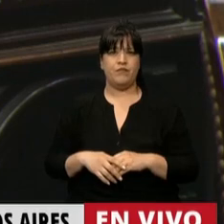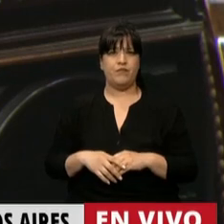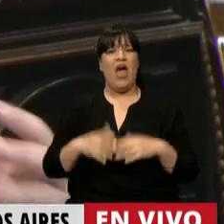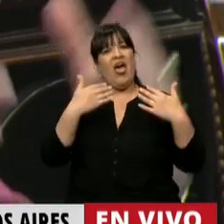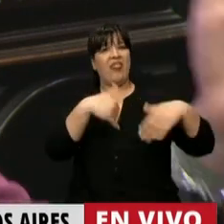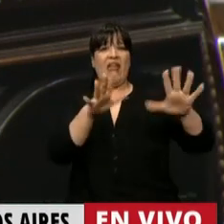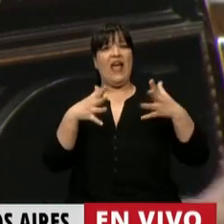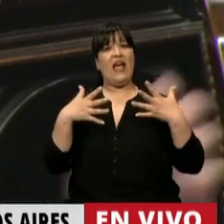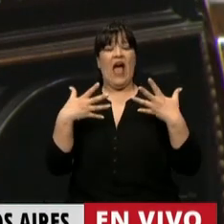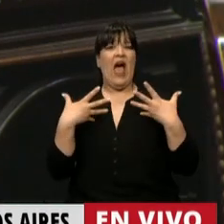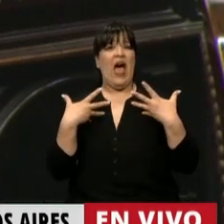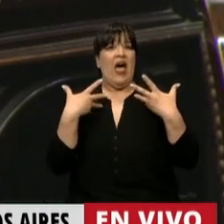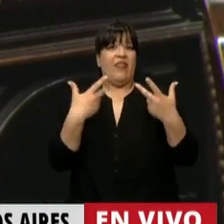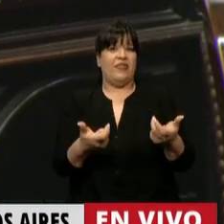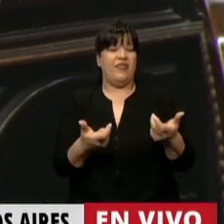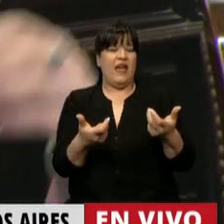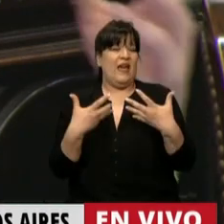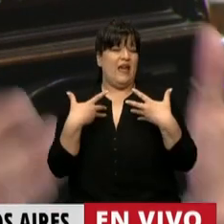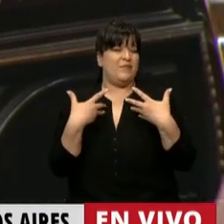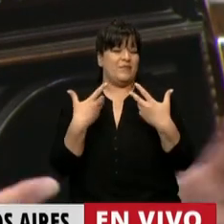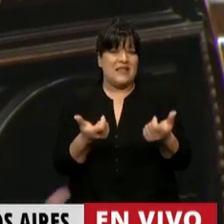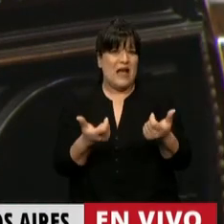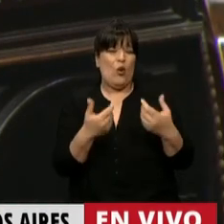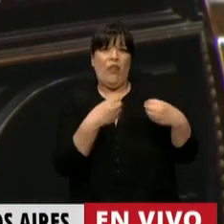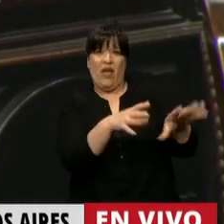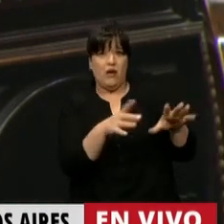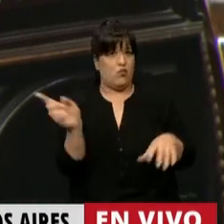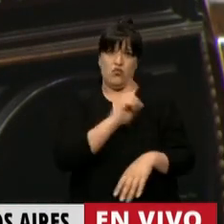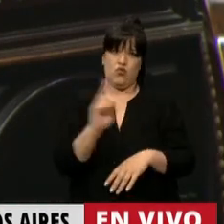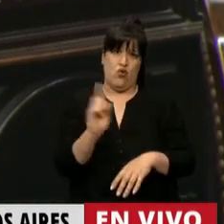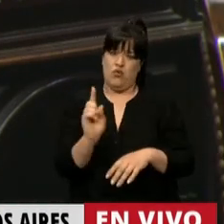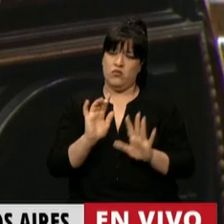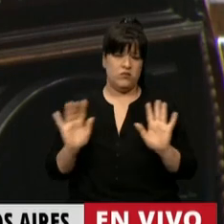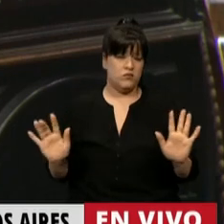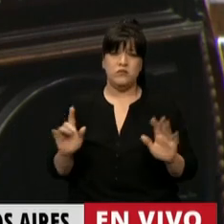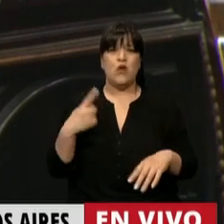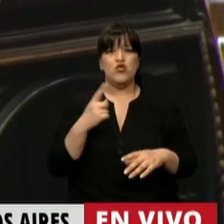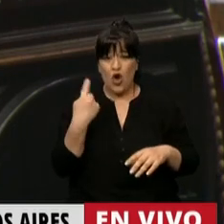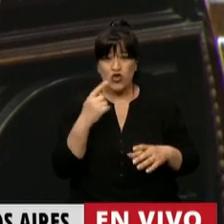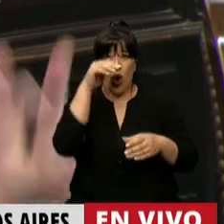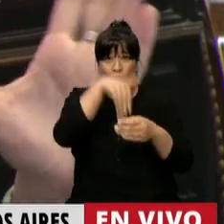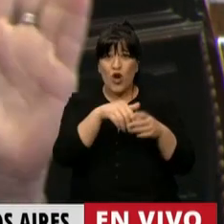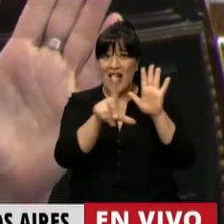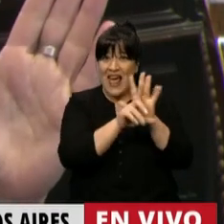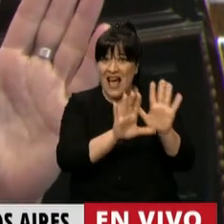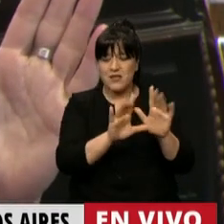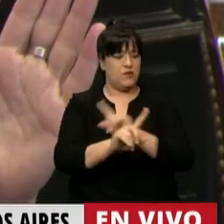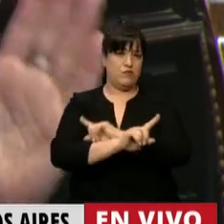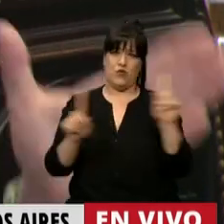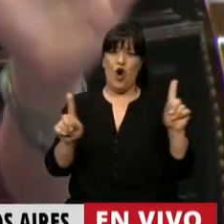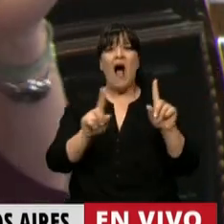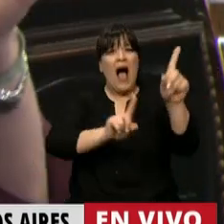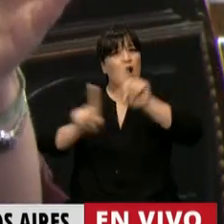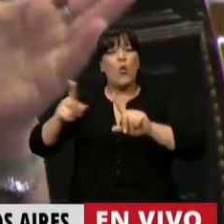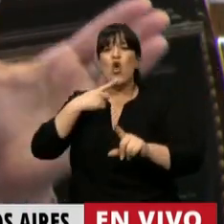a la defensa de la inmunidad soberana, nos oponemos a que se vote una ley que, como acá algunos han